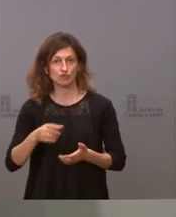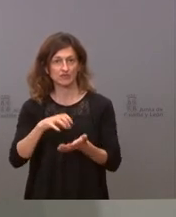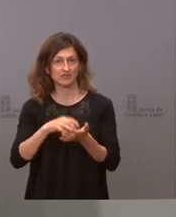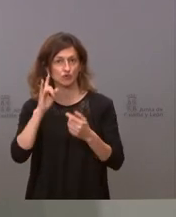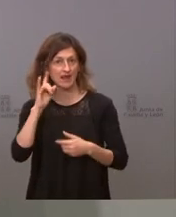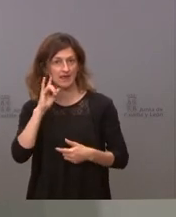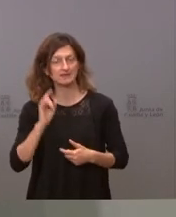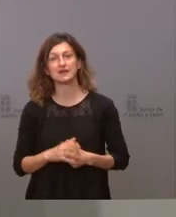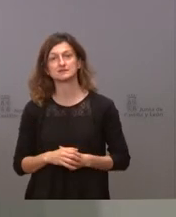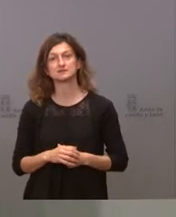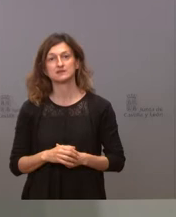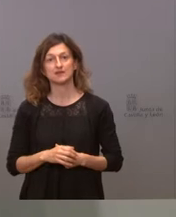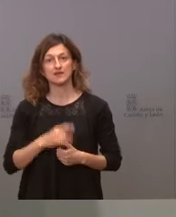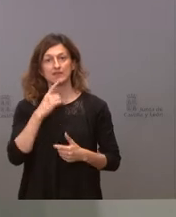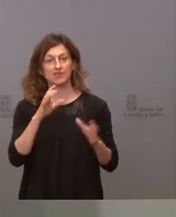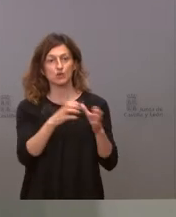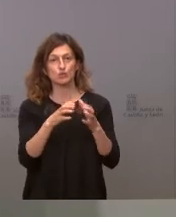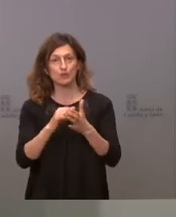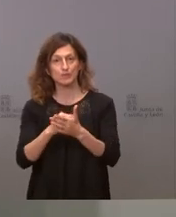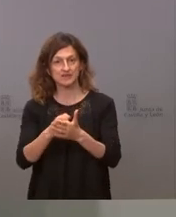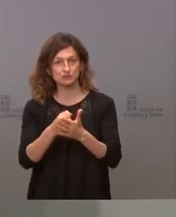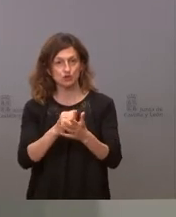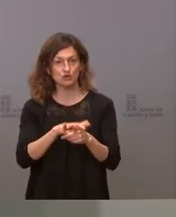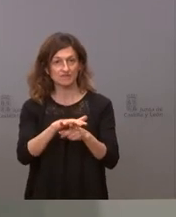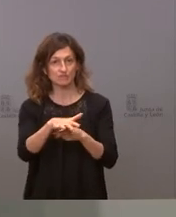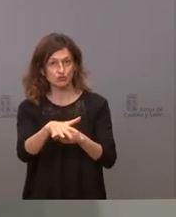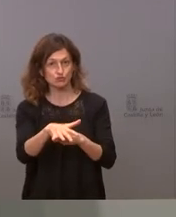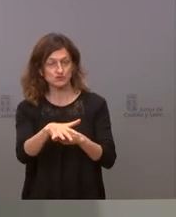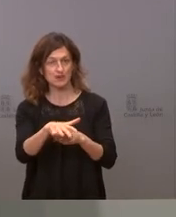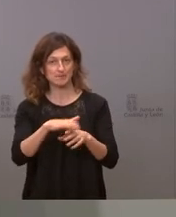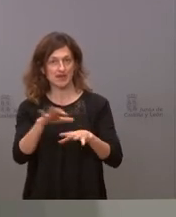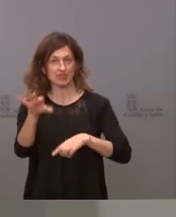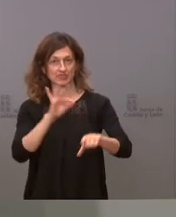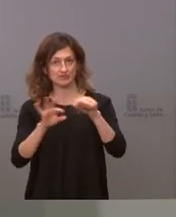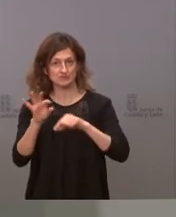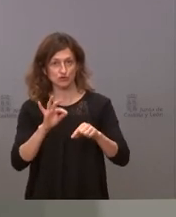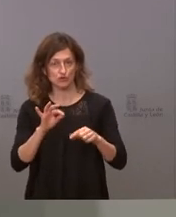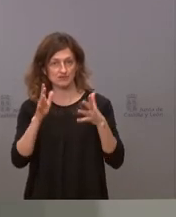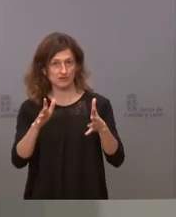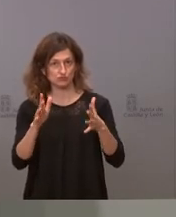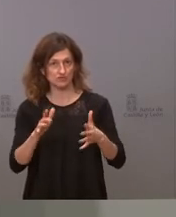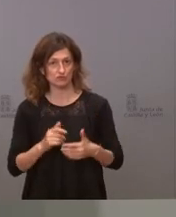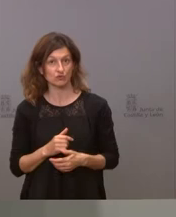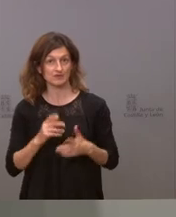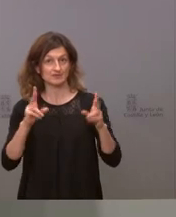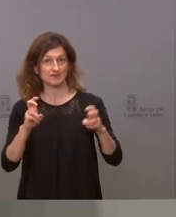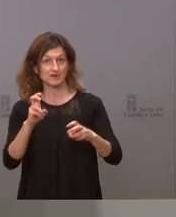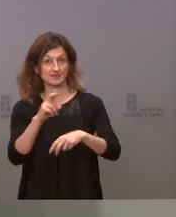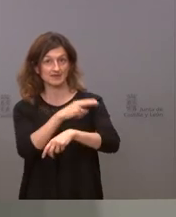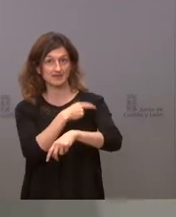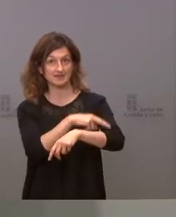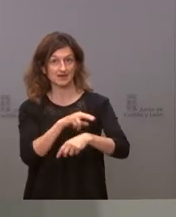como que hay grupos de presión que influyen en la toma de decisiones o en las recomendaciones de los sanitarios y nosotros